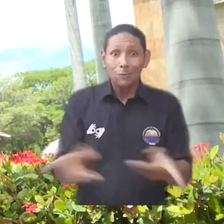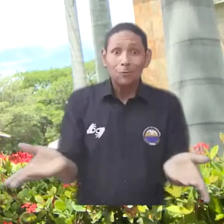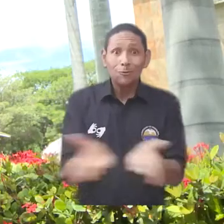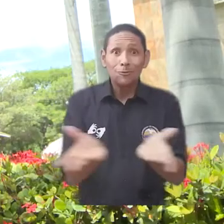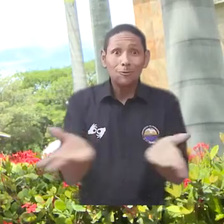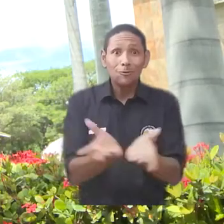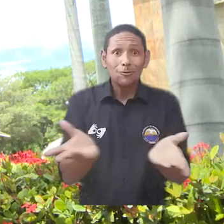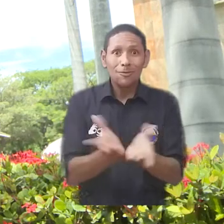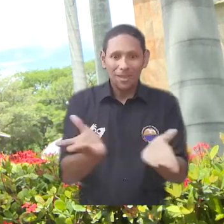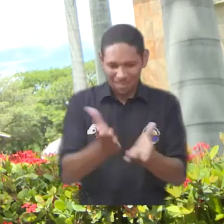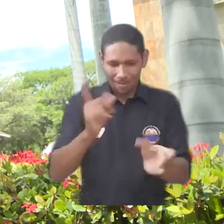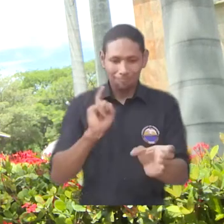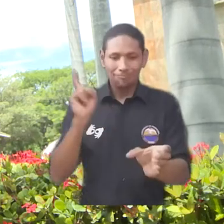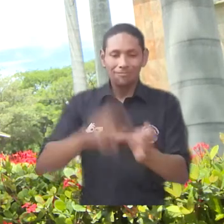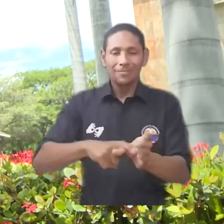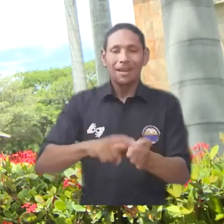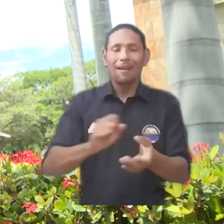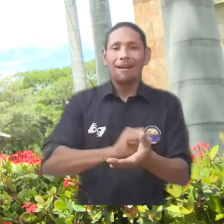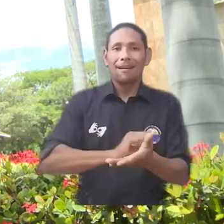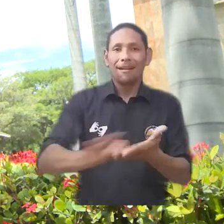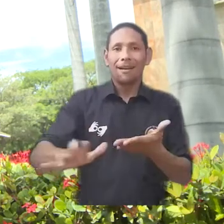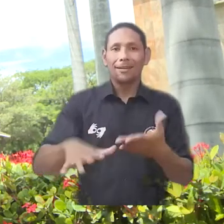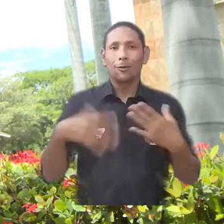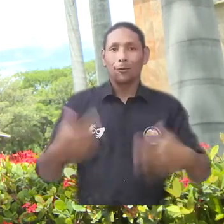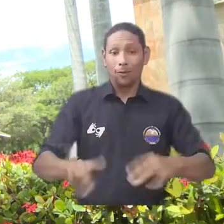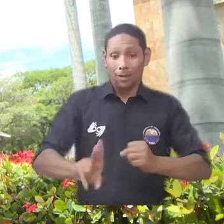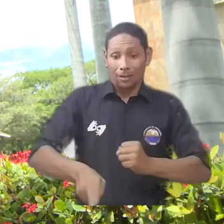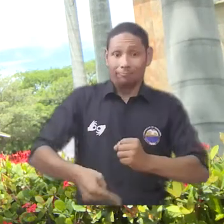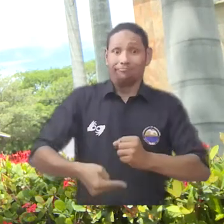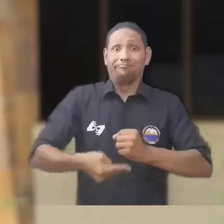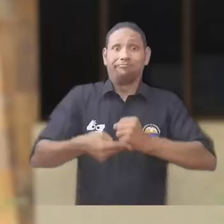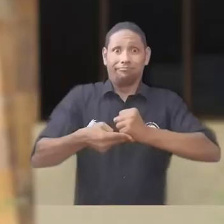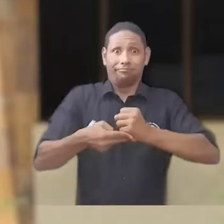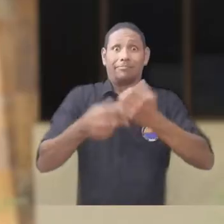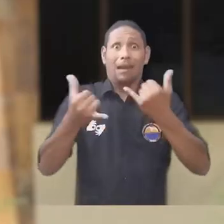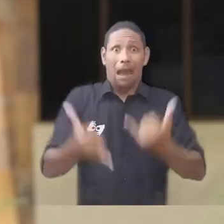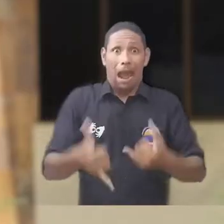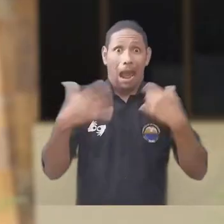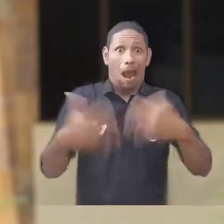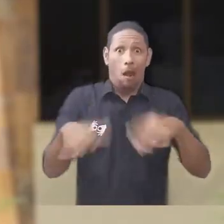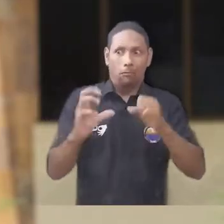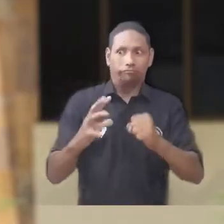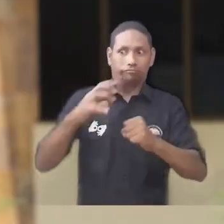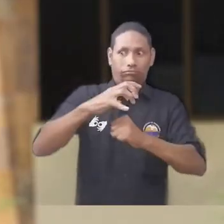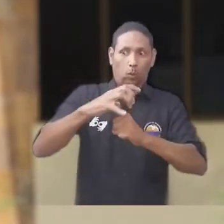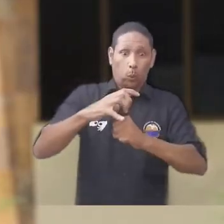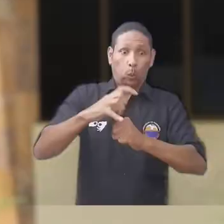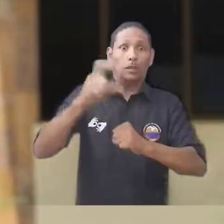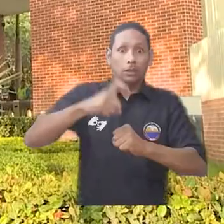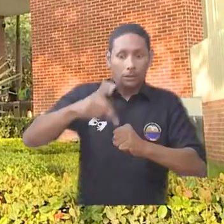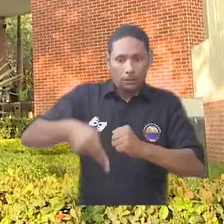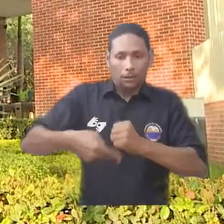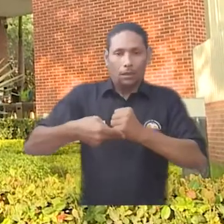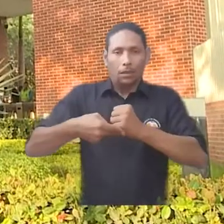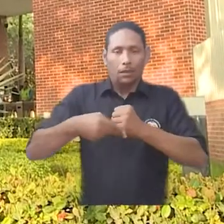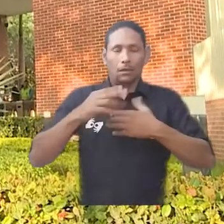Los universitarios definimos la matrícula cero como un importante ahorro para los hogares en medio de esta pandemia.